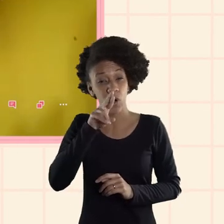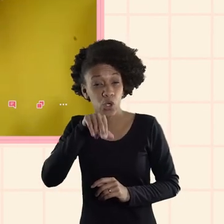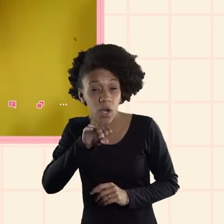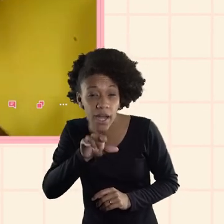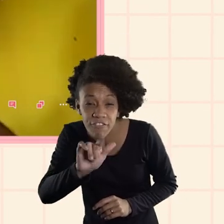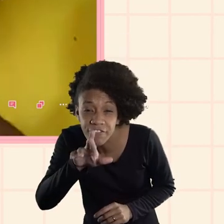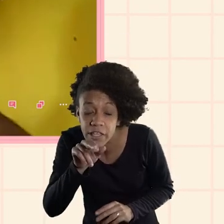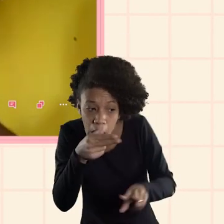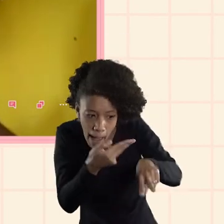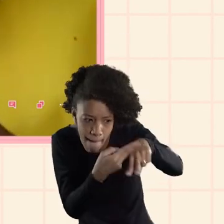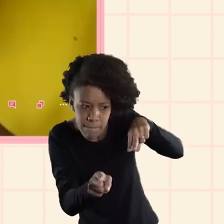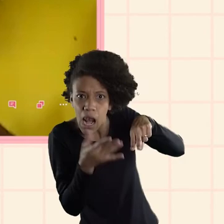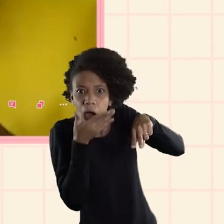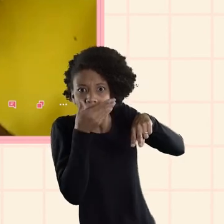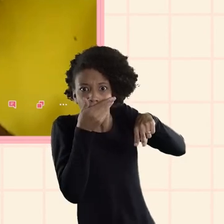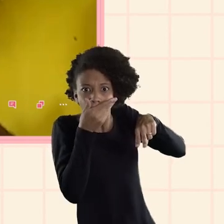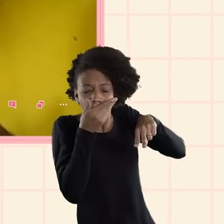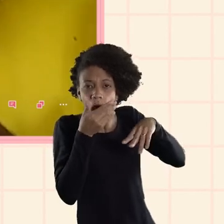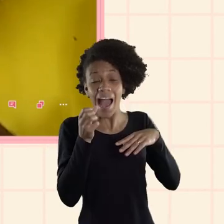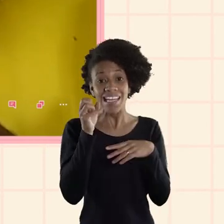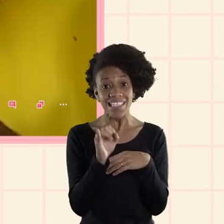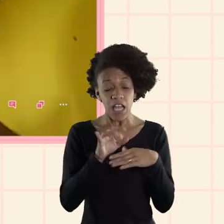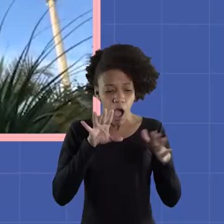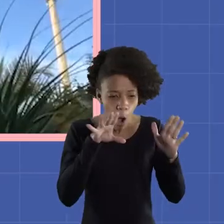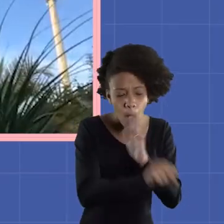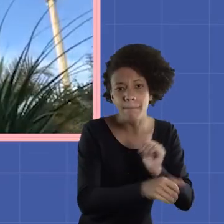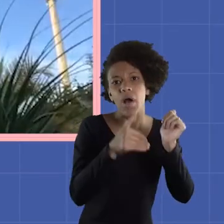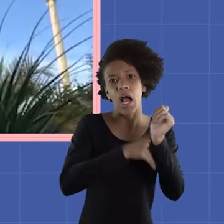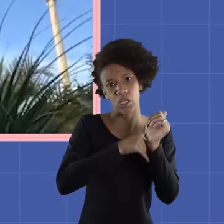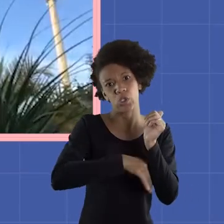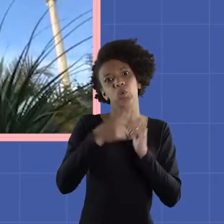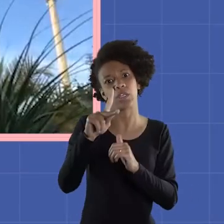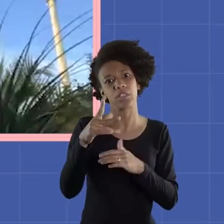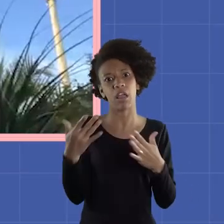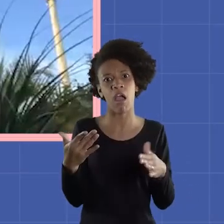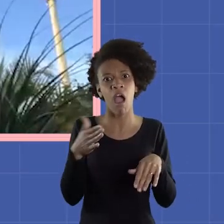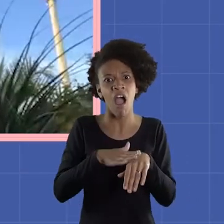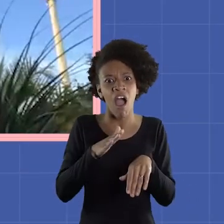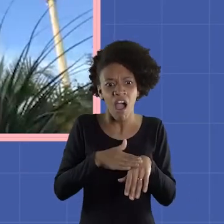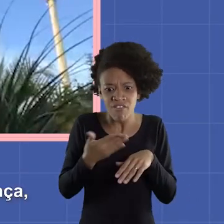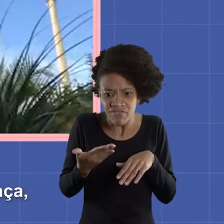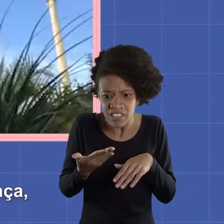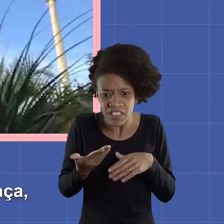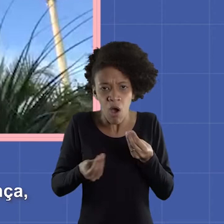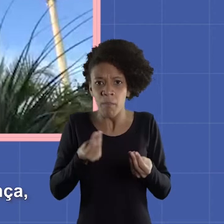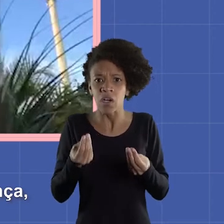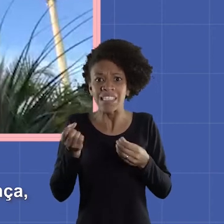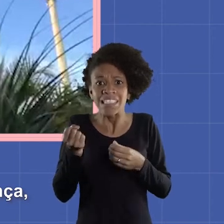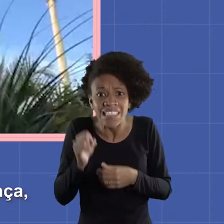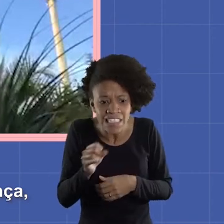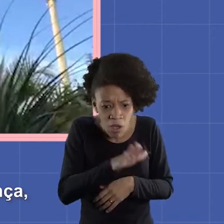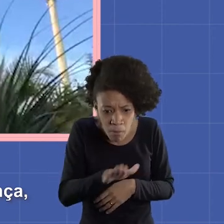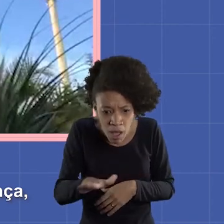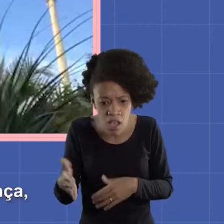Internet, pero, bueno, perdón por la palabra, pero la pornografía, hay mucha pornografía en Internet. Bueno,